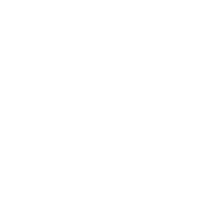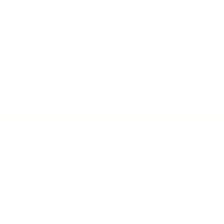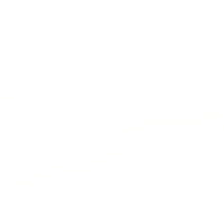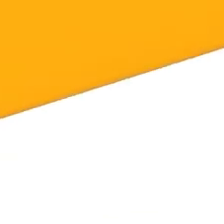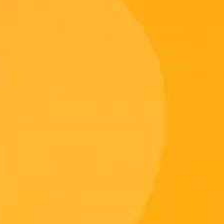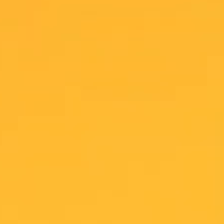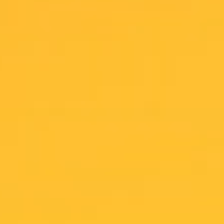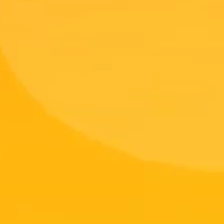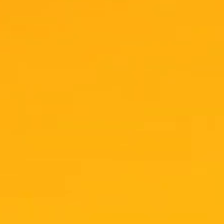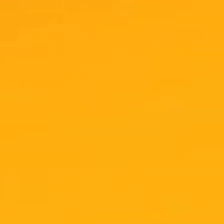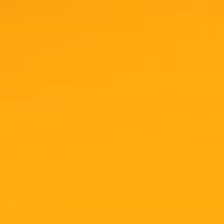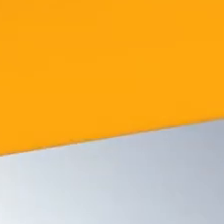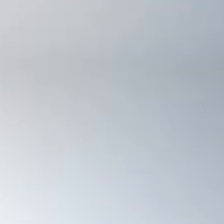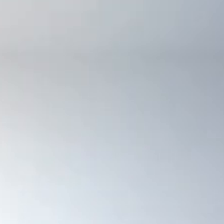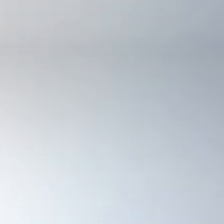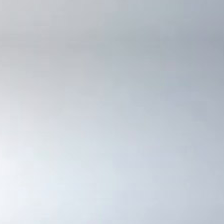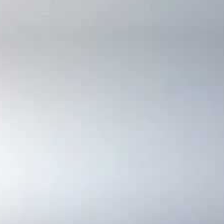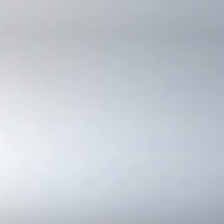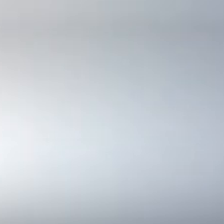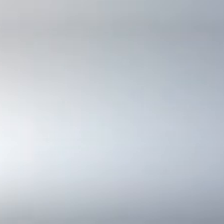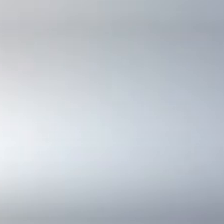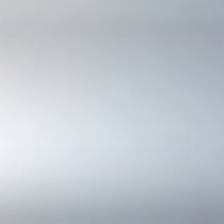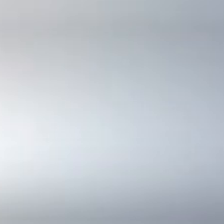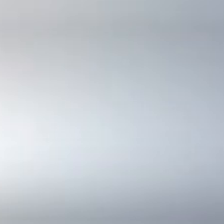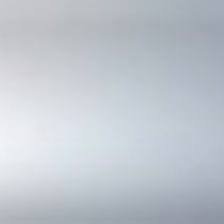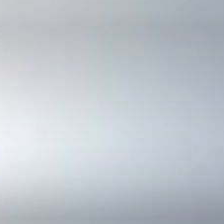¡Gracias! ¡Gracias! ¡Gracias! ¡Gracias! ¡Gracias! ¡Gracias! ¡Gracias!